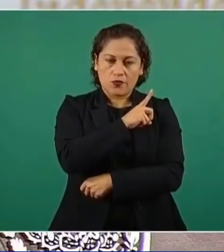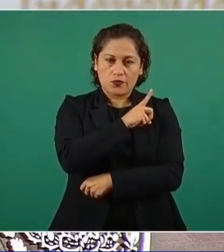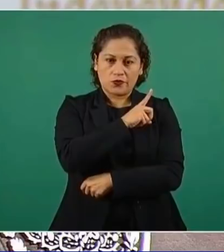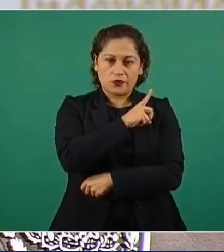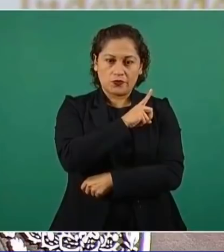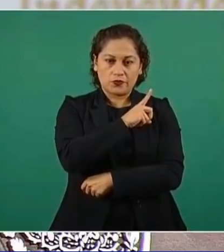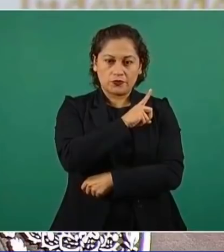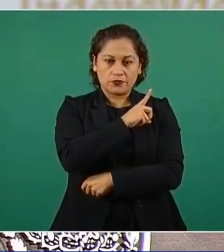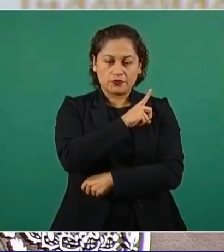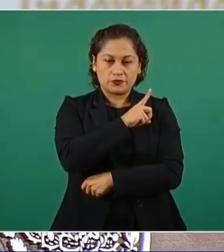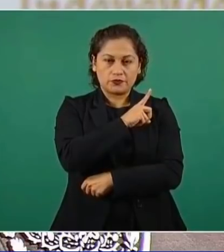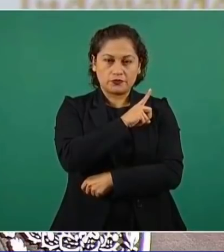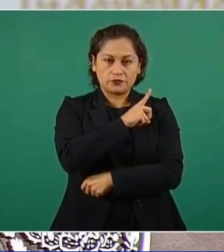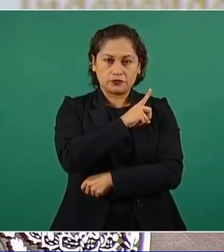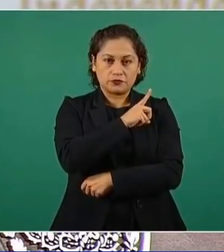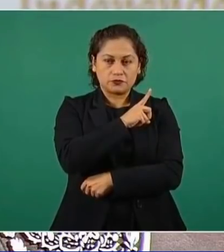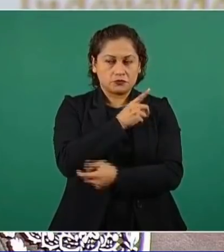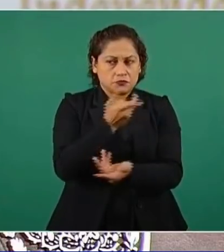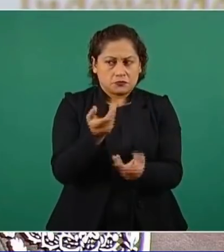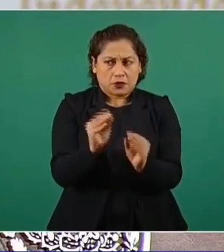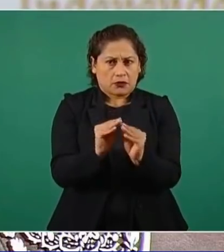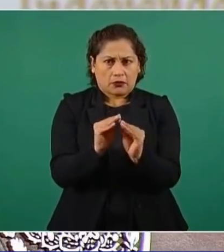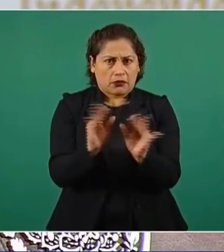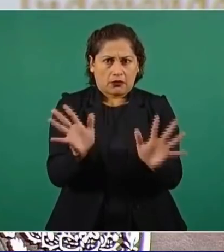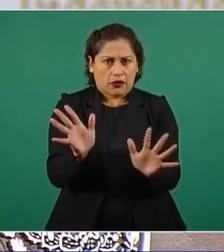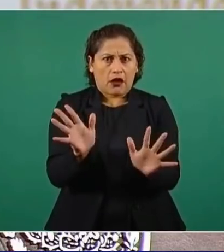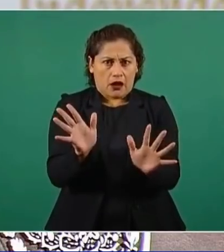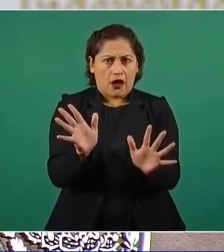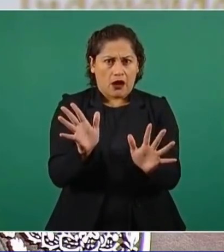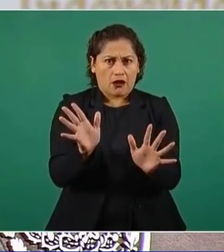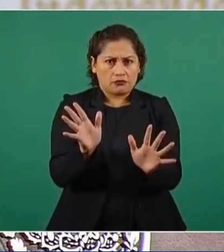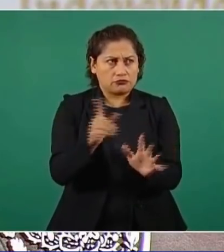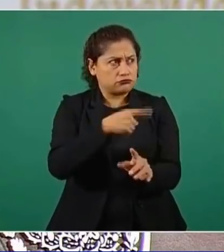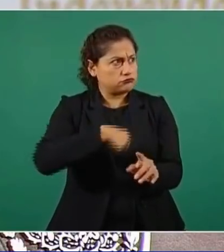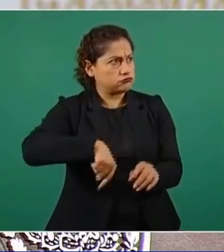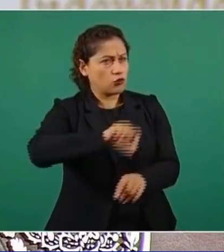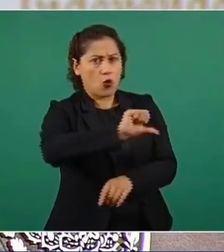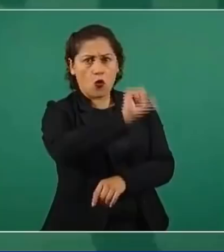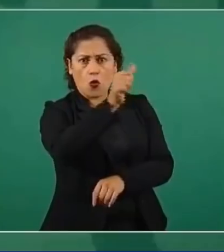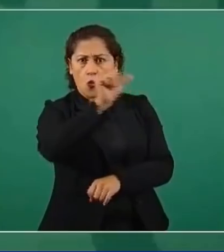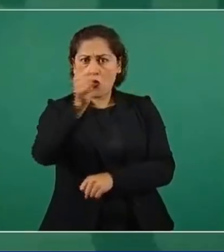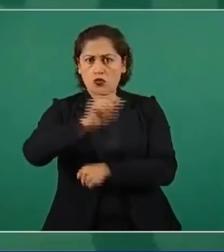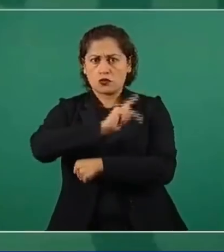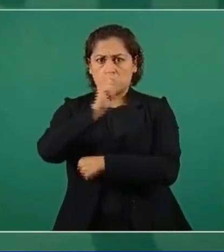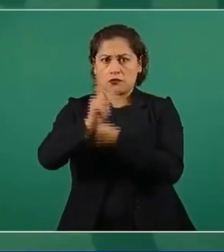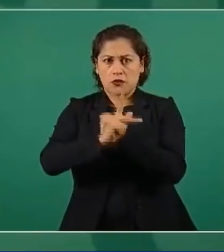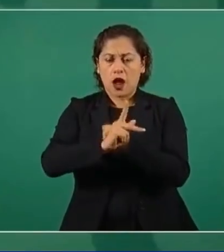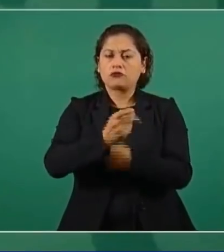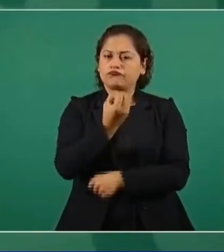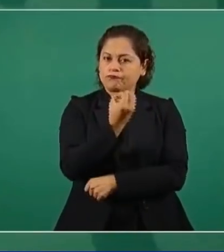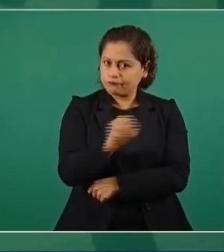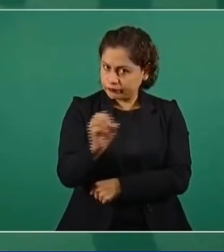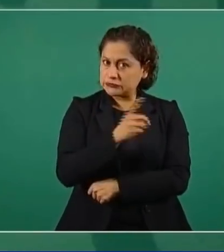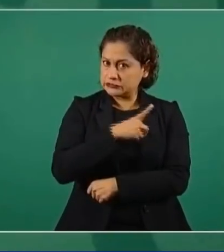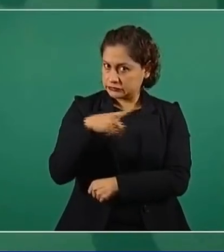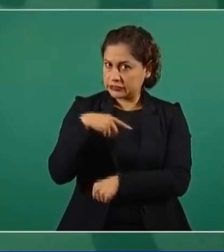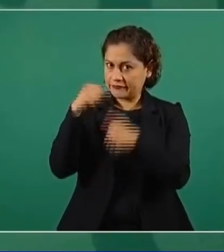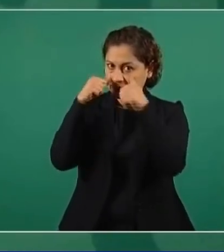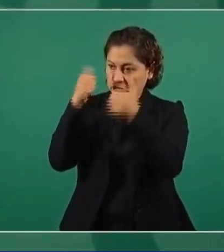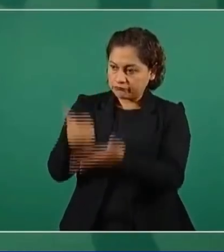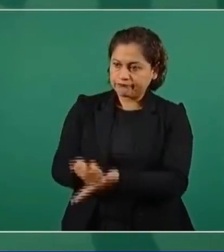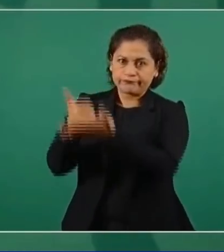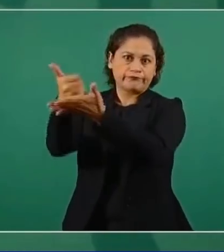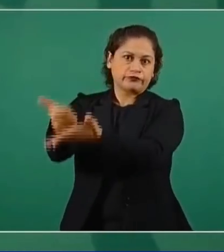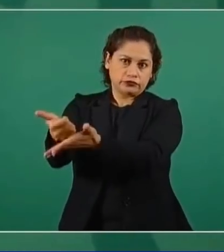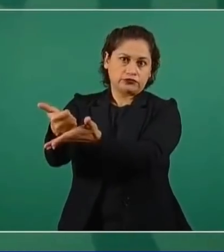todos estamos obligados a ayudar al pueblo cubano.